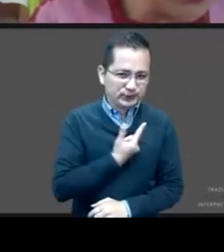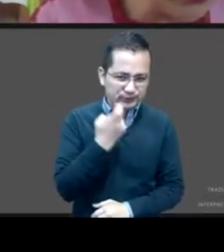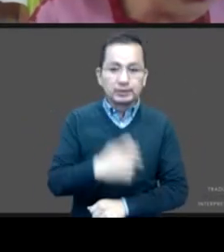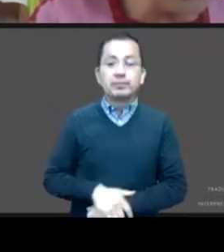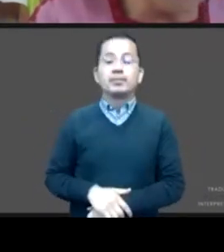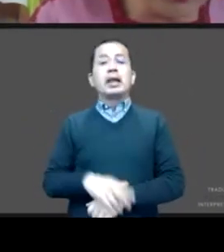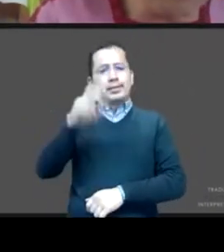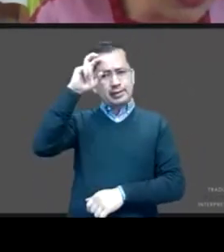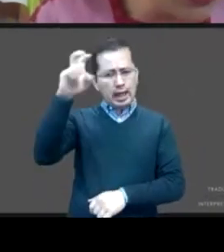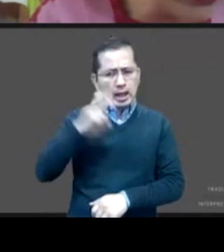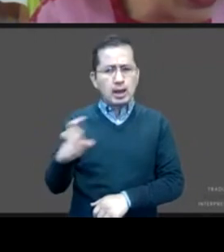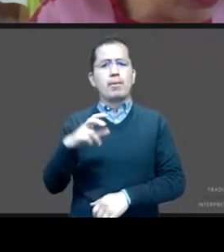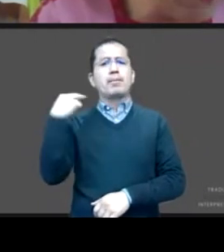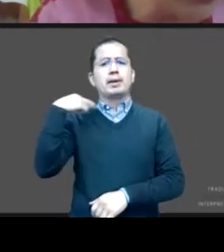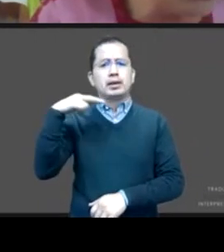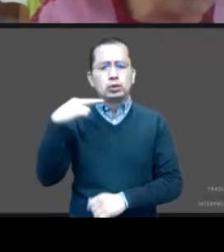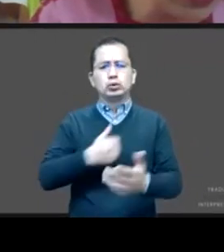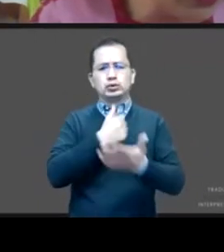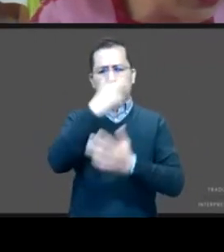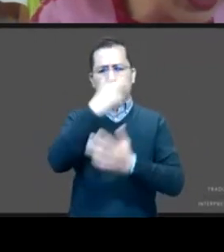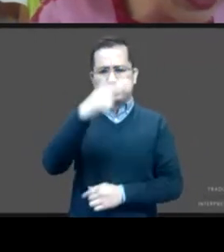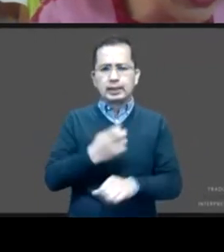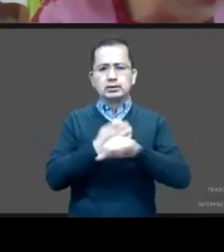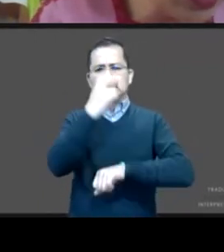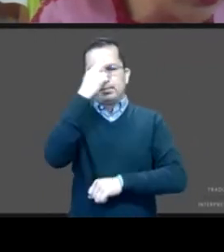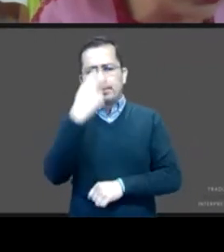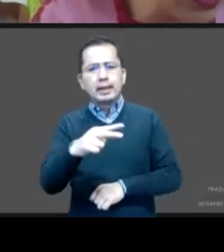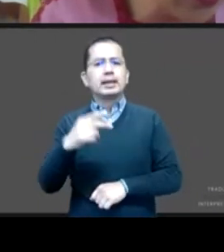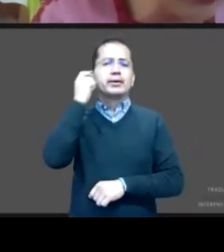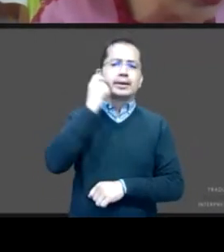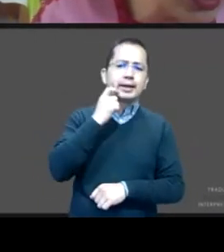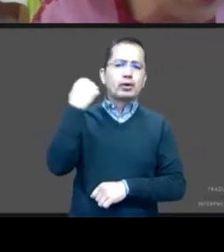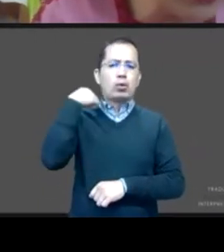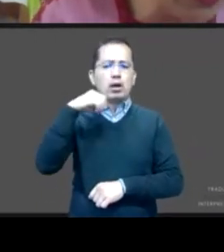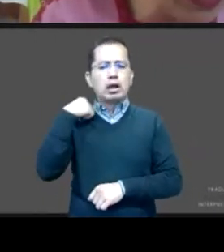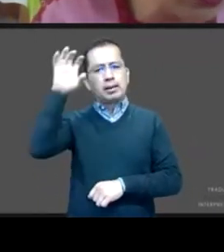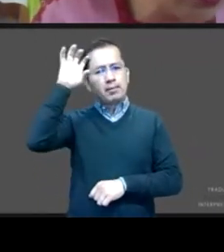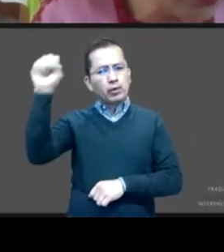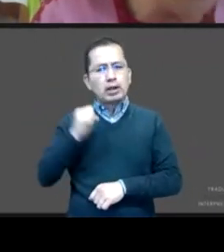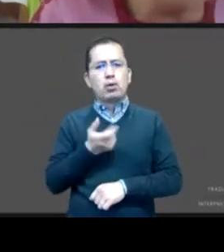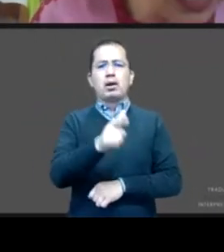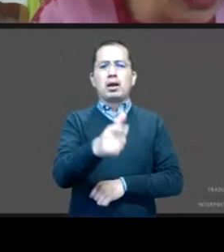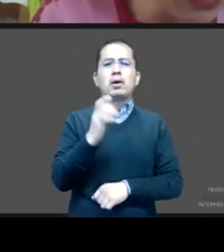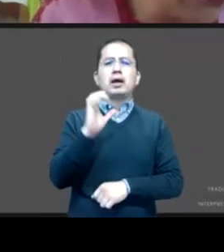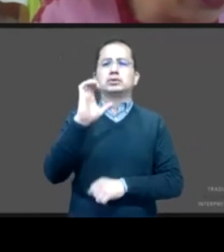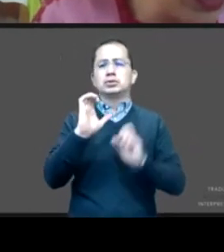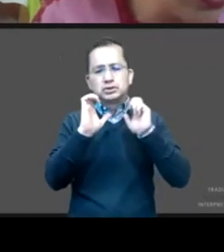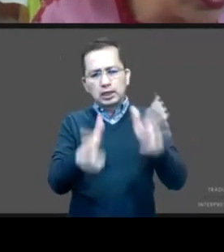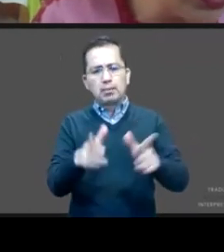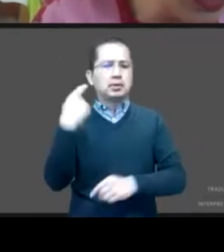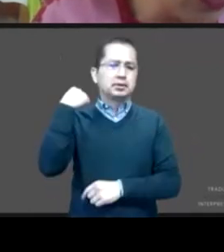Hidalgo, Veracruz, Ciudad de México, Estado de México, Guerrero, Oaxaca, Morelos, Guanajuato, Chiapas, Tabasco, Baja